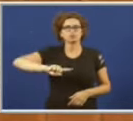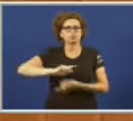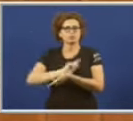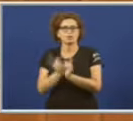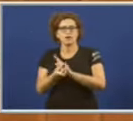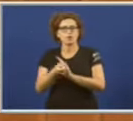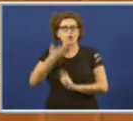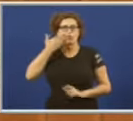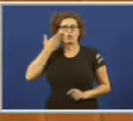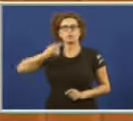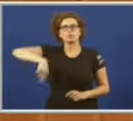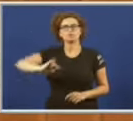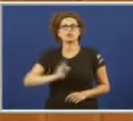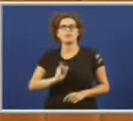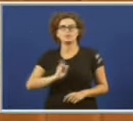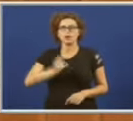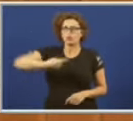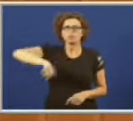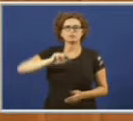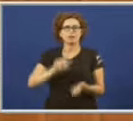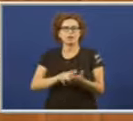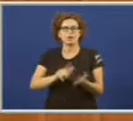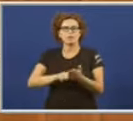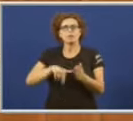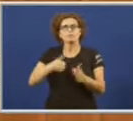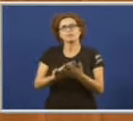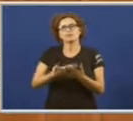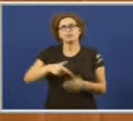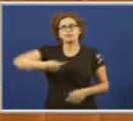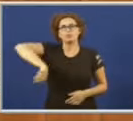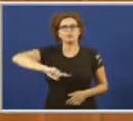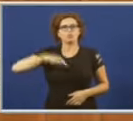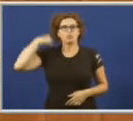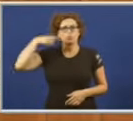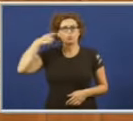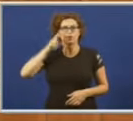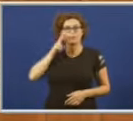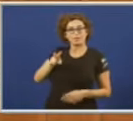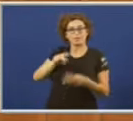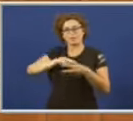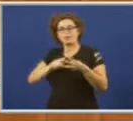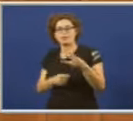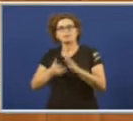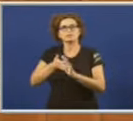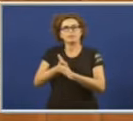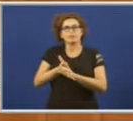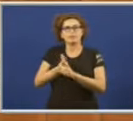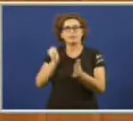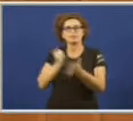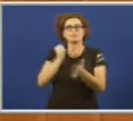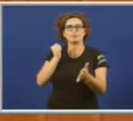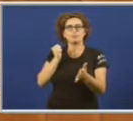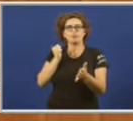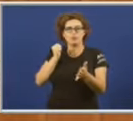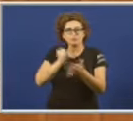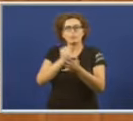orgullosas da nosa identidade, da nosa lingua e da nosa cultura. Vendo nelas non só un símbolo o que recorrer de